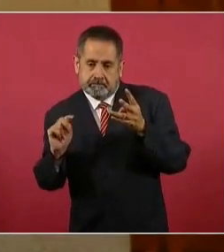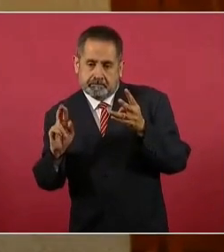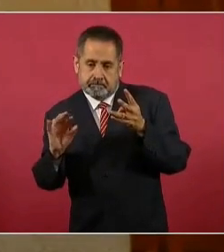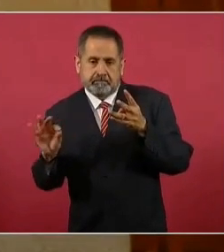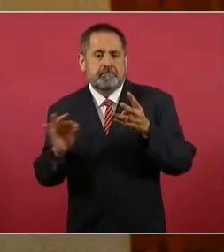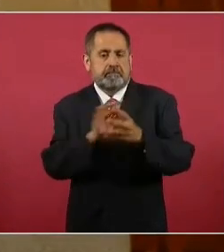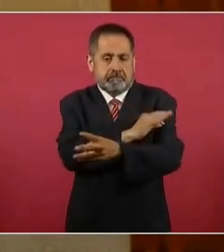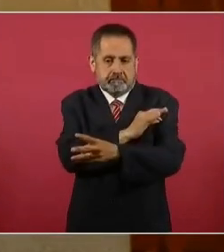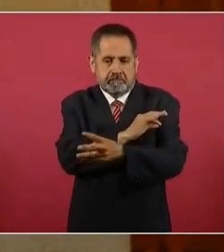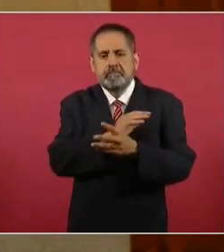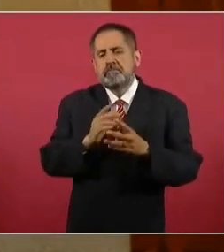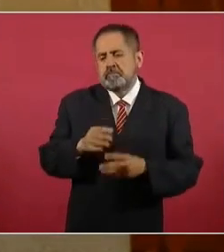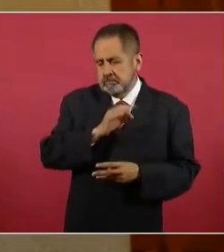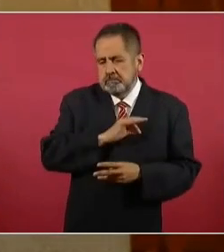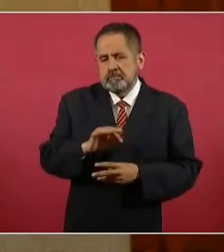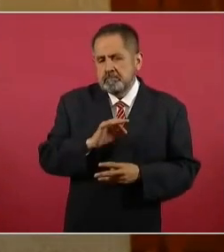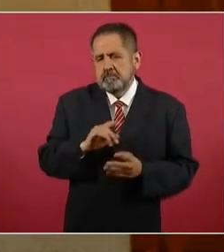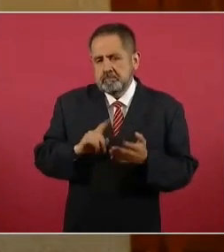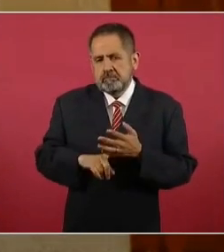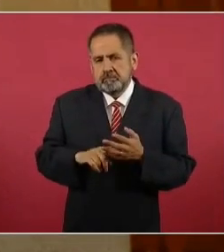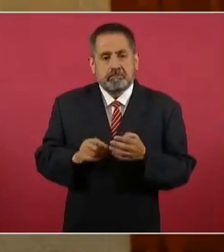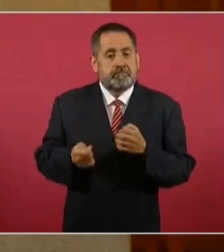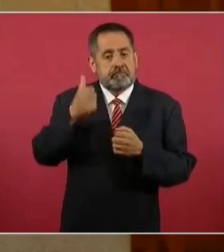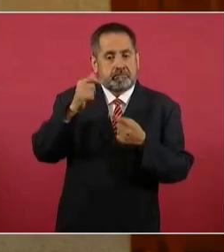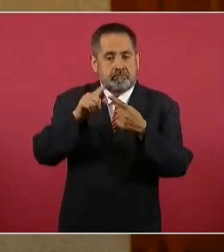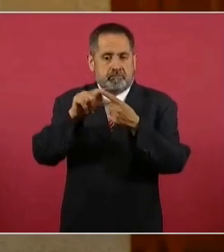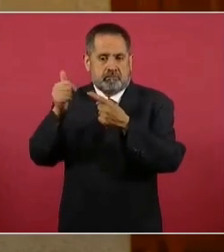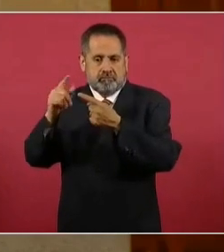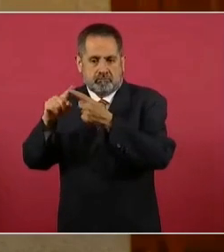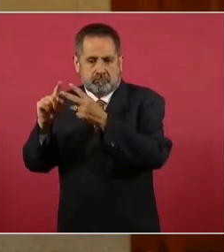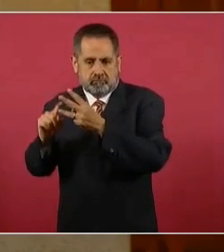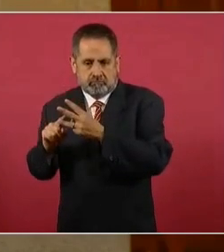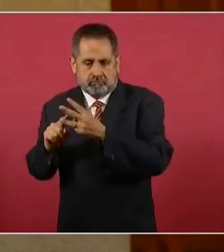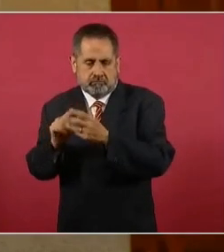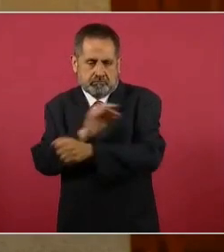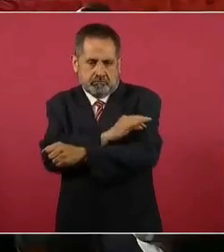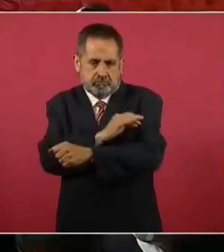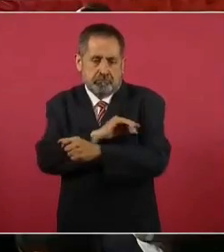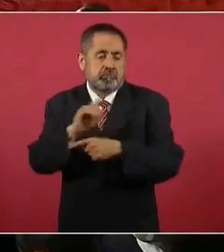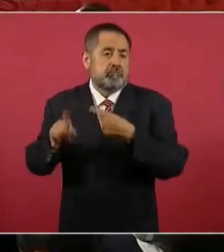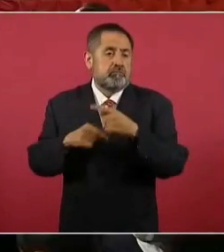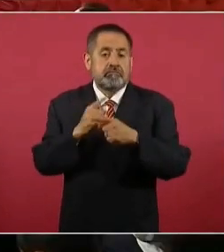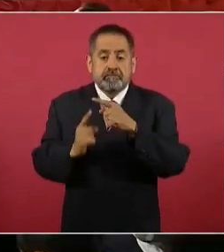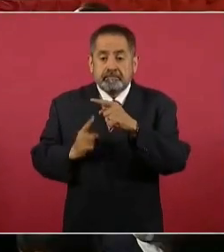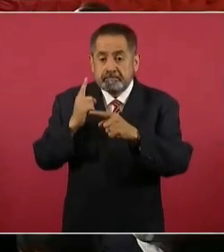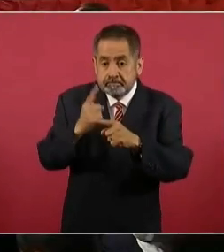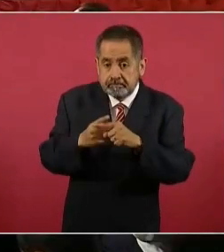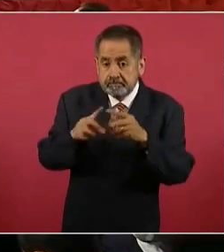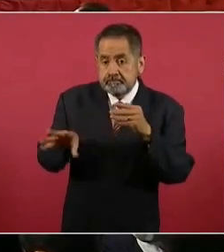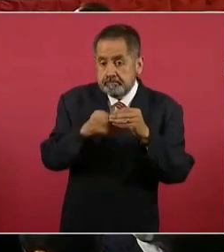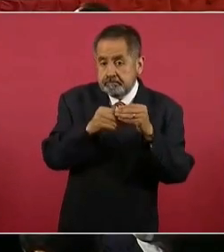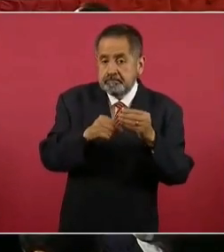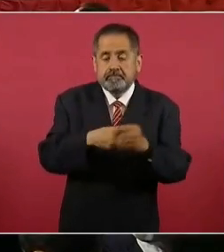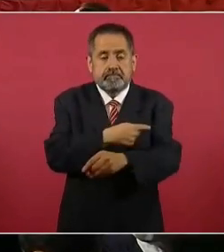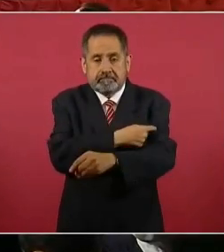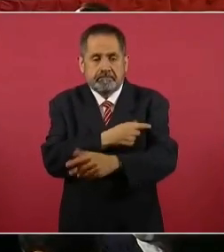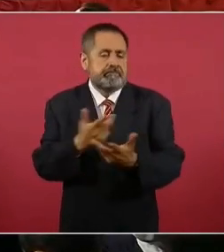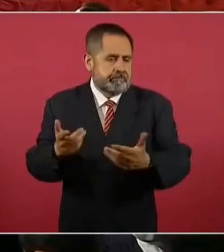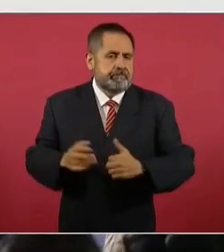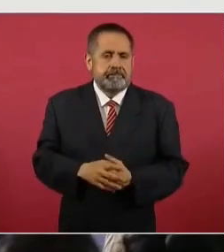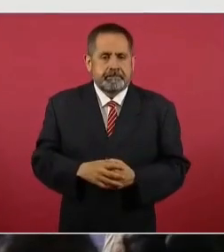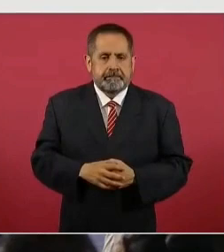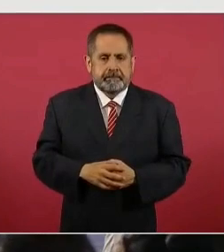puesto en nuestro país y tiene además capacidad protectora. Y vamos ahora hacia la última fase